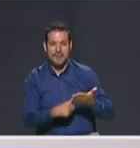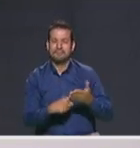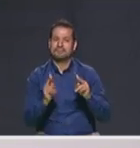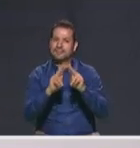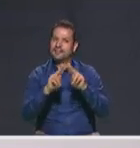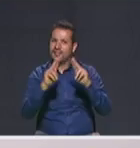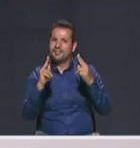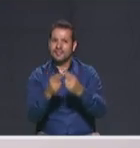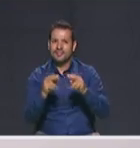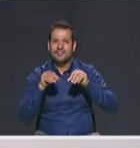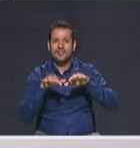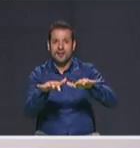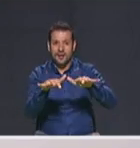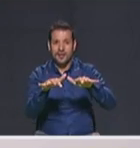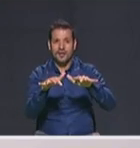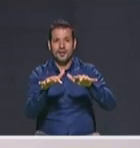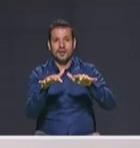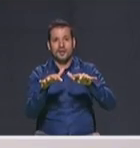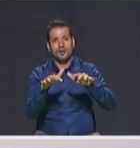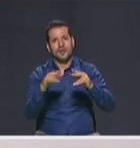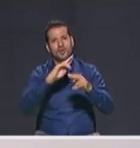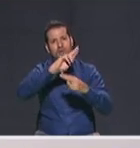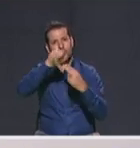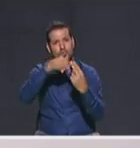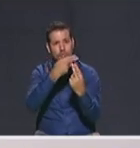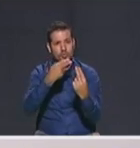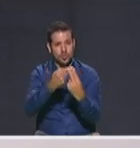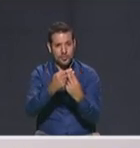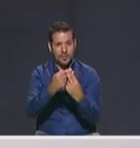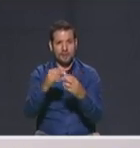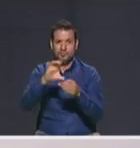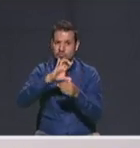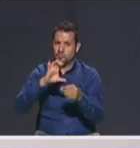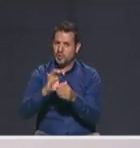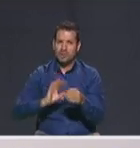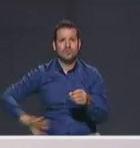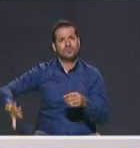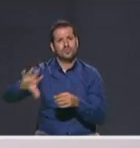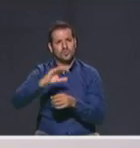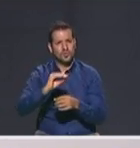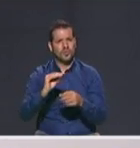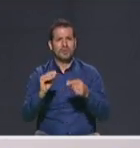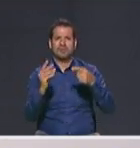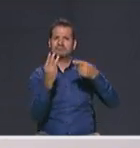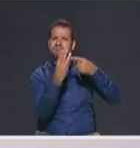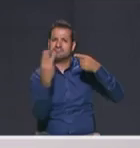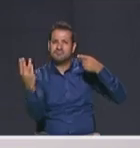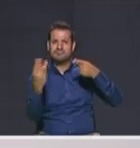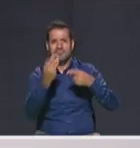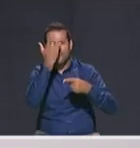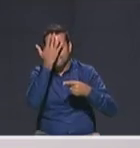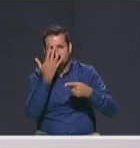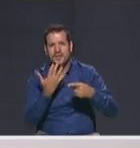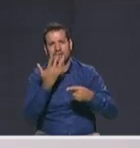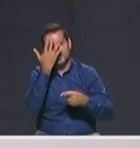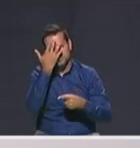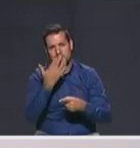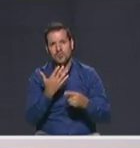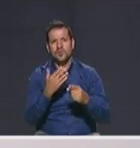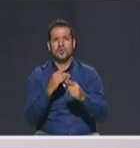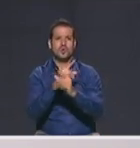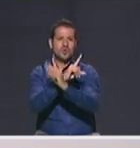canal Telemedellín, utilizando el numeral Debate Ciudadano. Y todas las redes sociales. Además. Sobre todo porque también hay muchas personas que a través del Facebook,